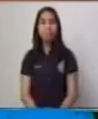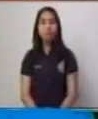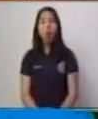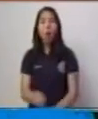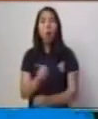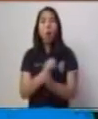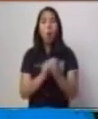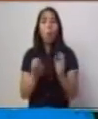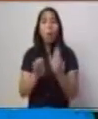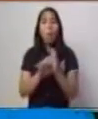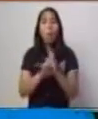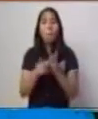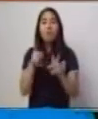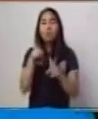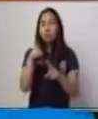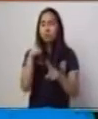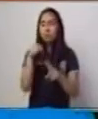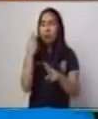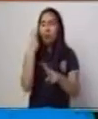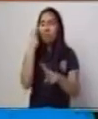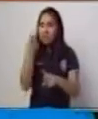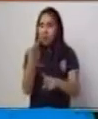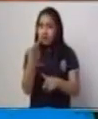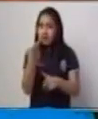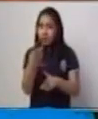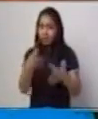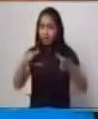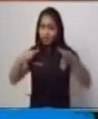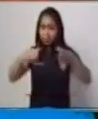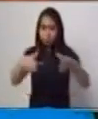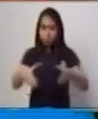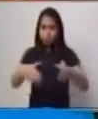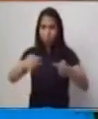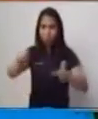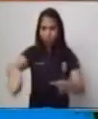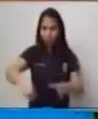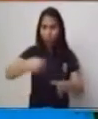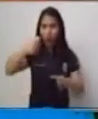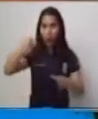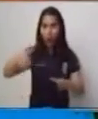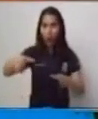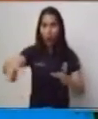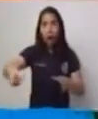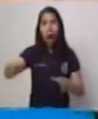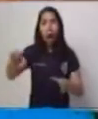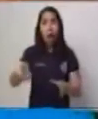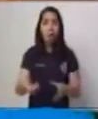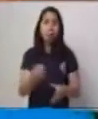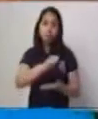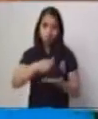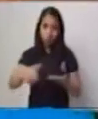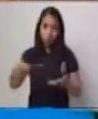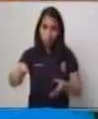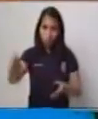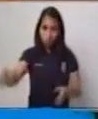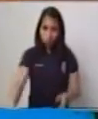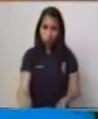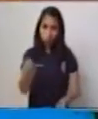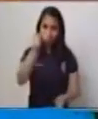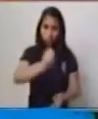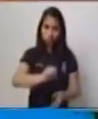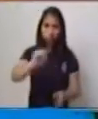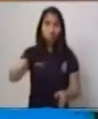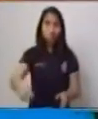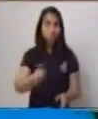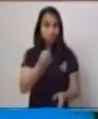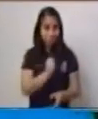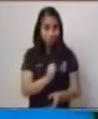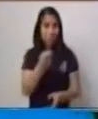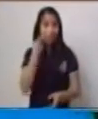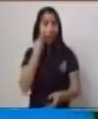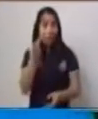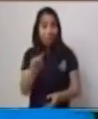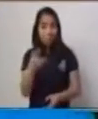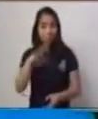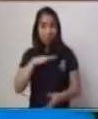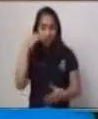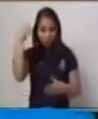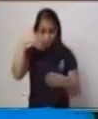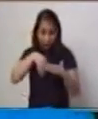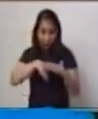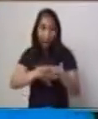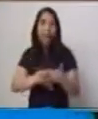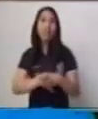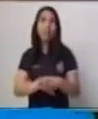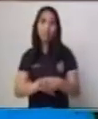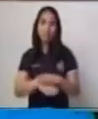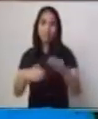palangana en nuestro hogar, vemos que tiene un volumen interior, ¿sí? Si vemos nuestra pelota, vemos que